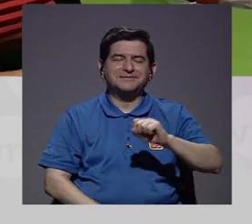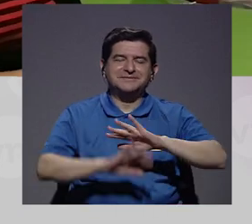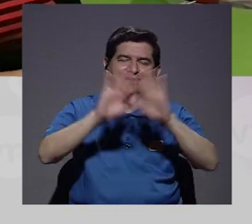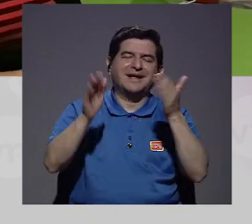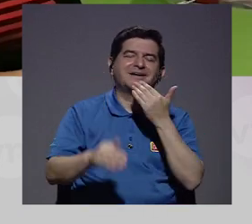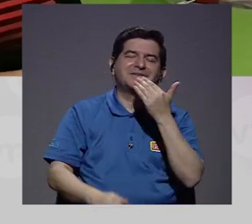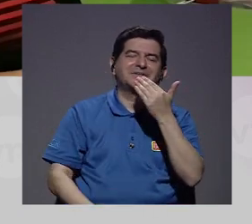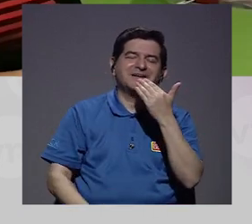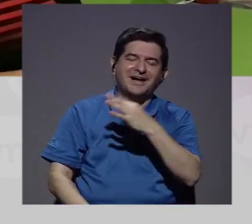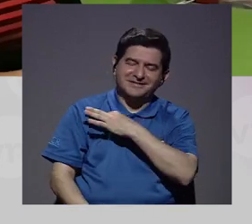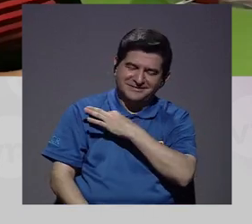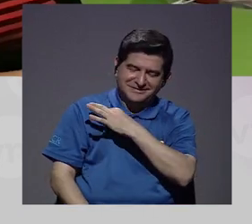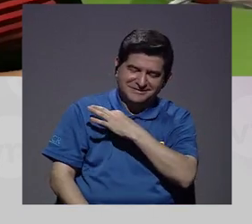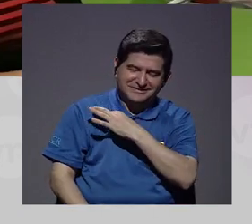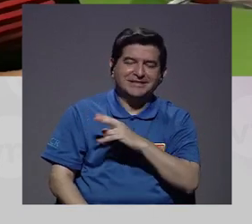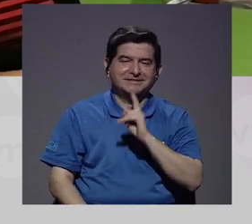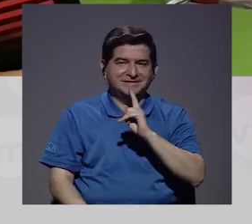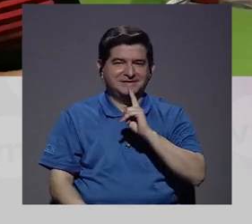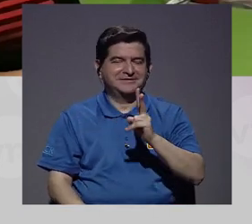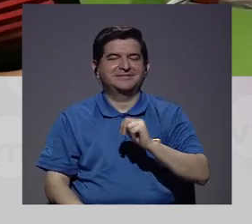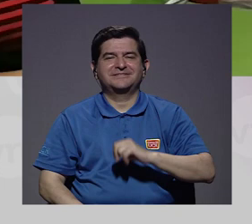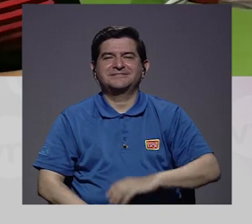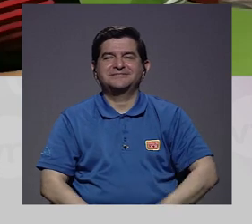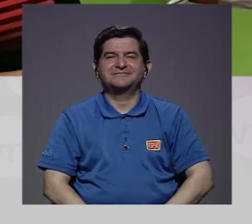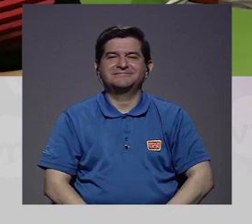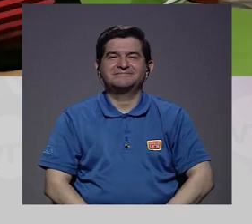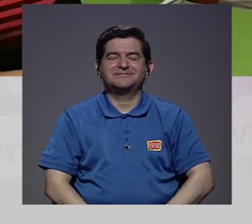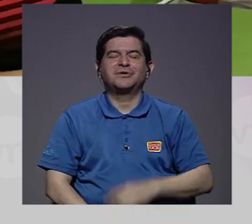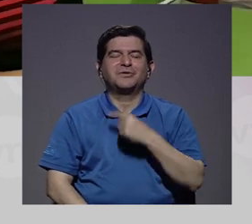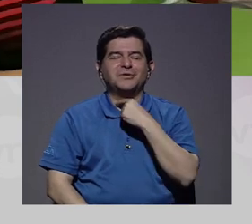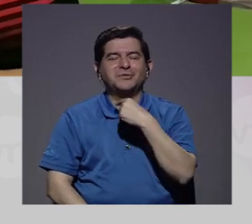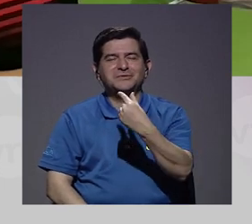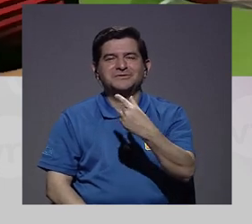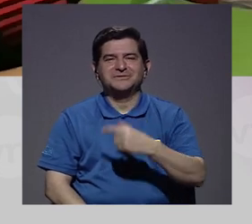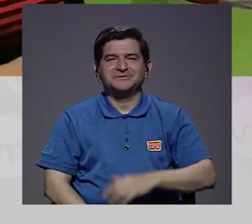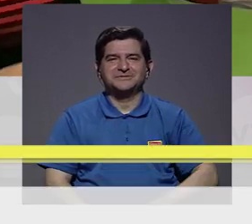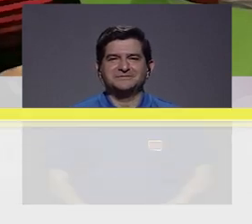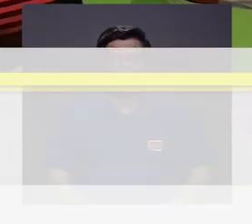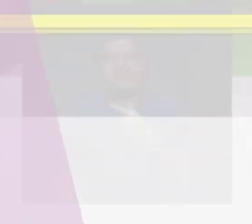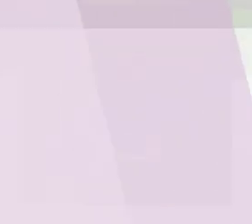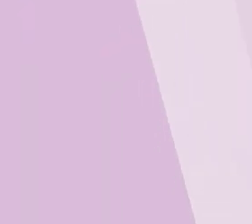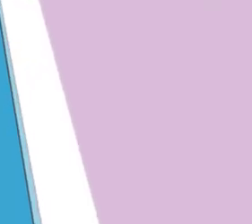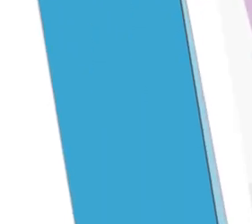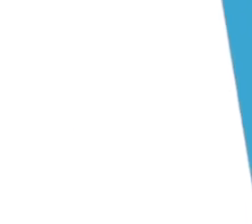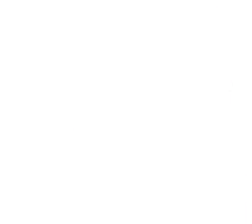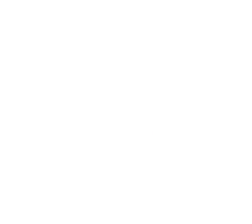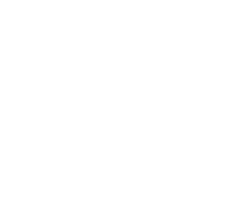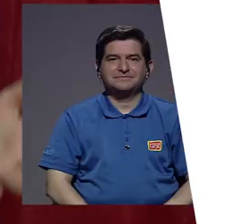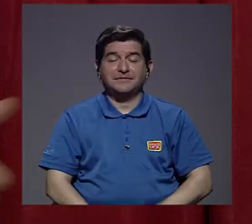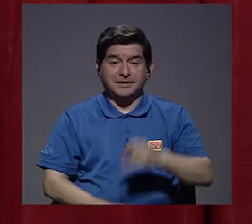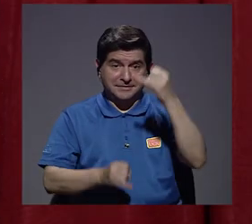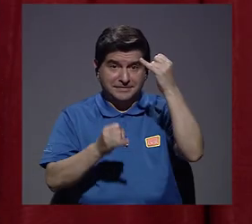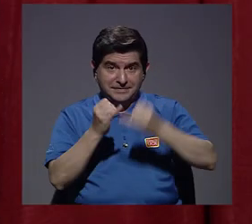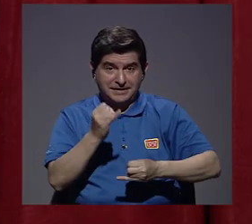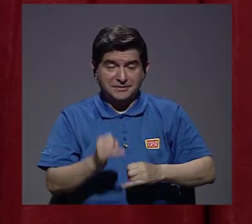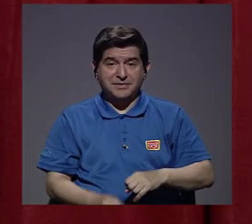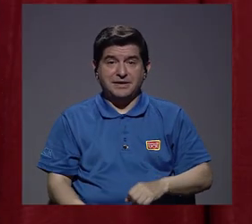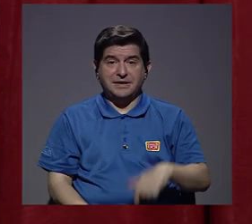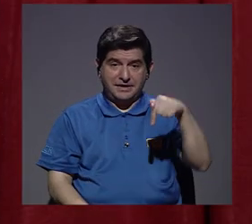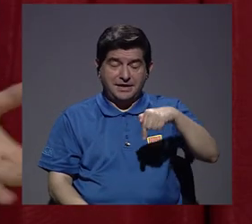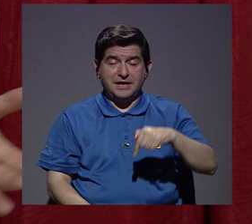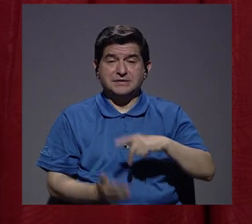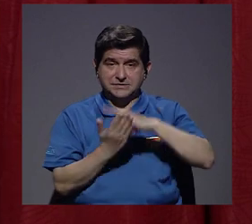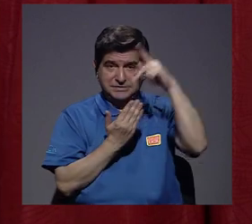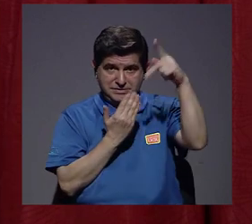Claro. Muchas gracias por la invitación, de verdad que sí. Con mucho gusto. Con esto terminamos